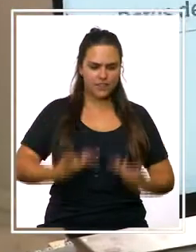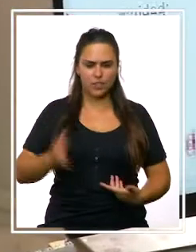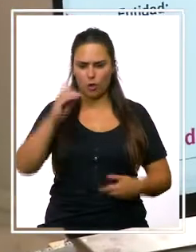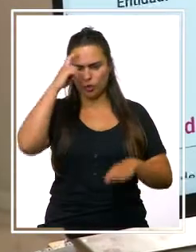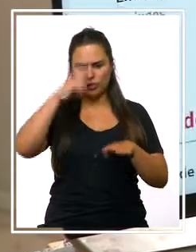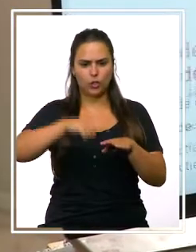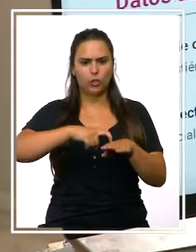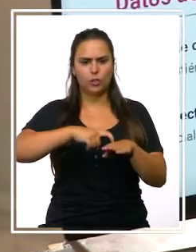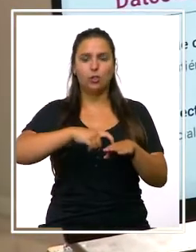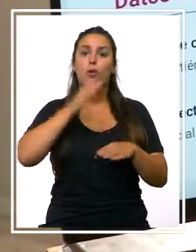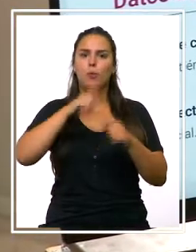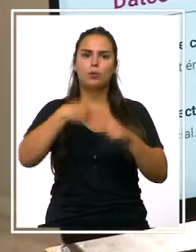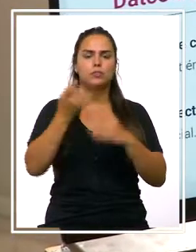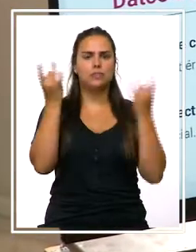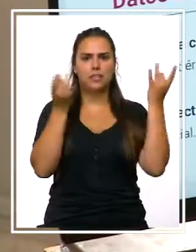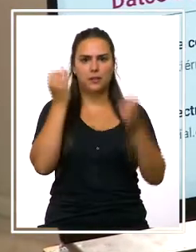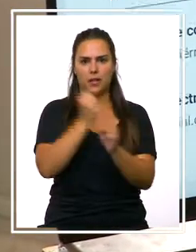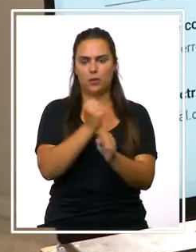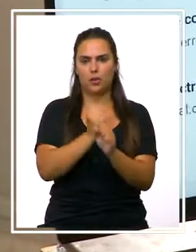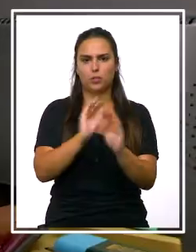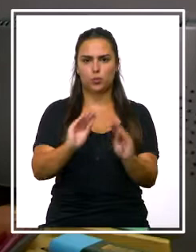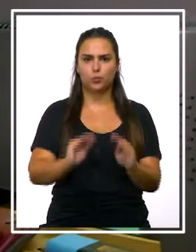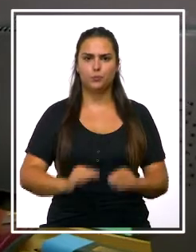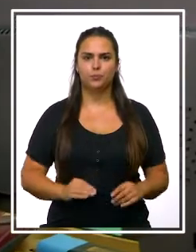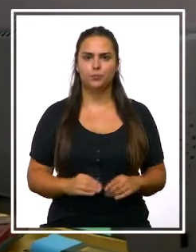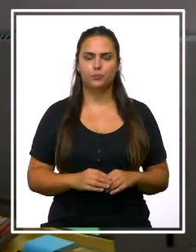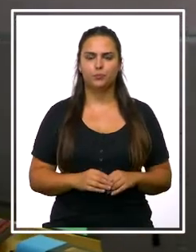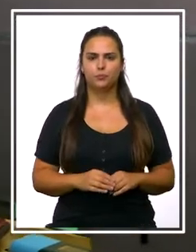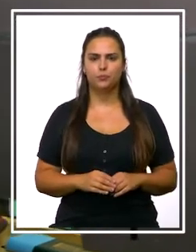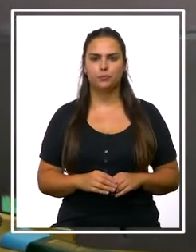físico o psicológico derivado de su actividad laboral.